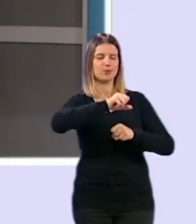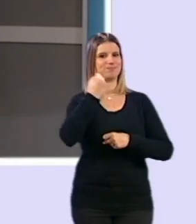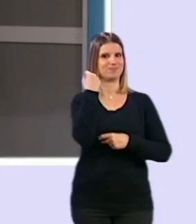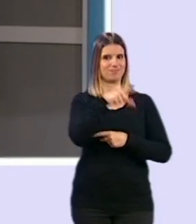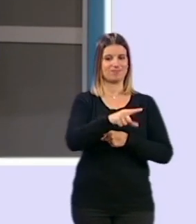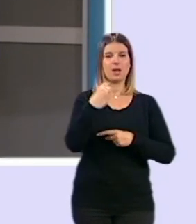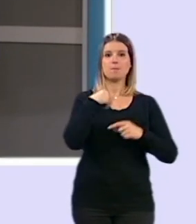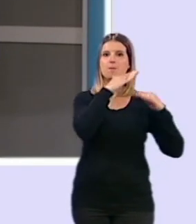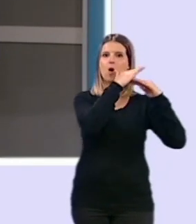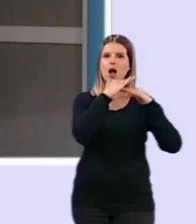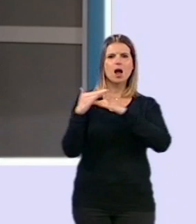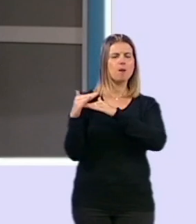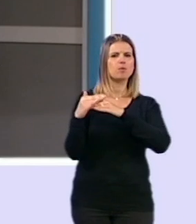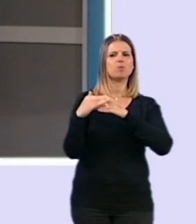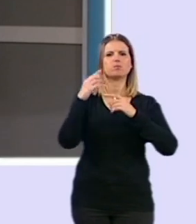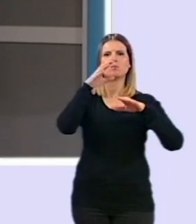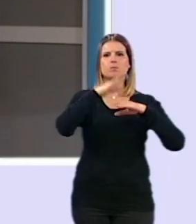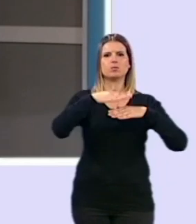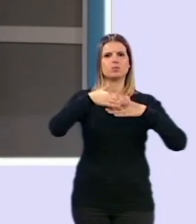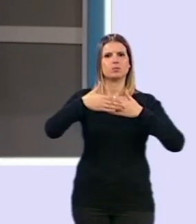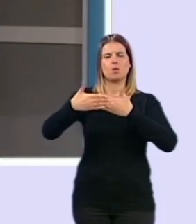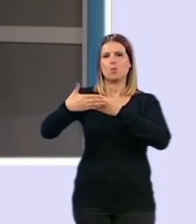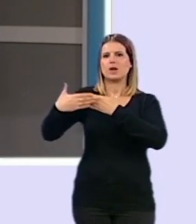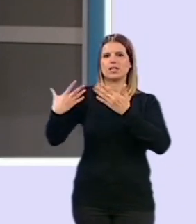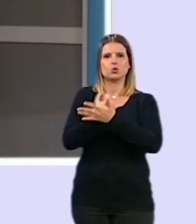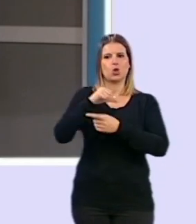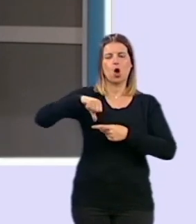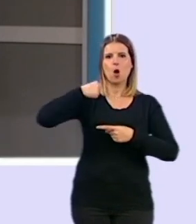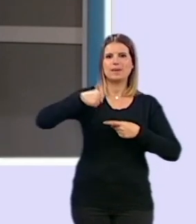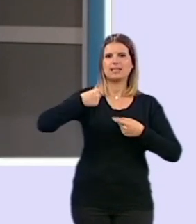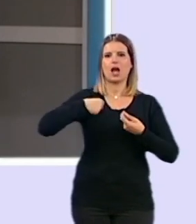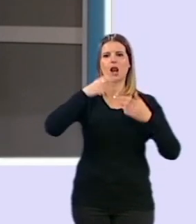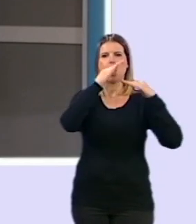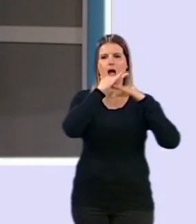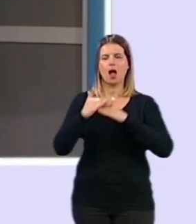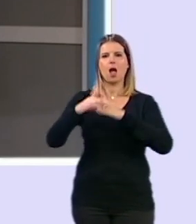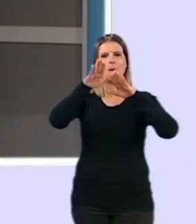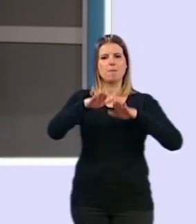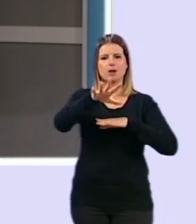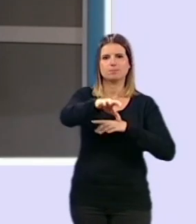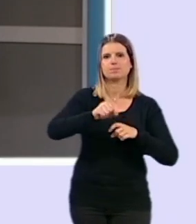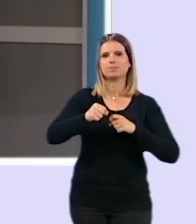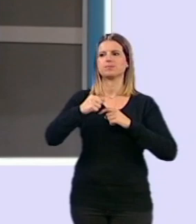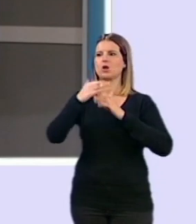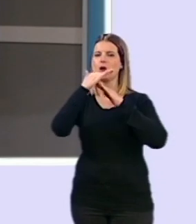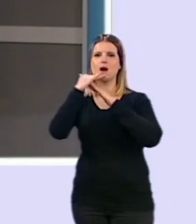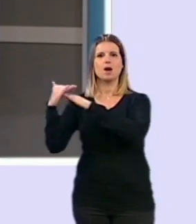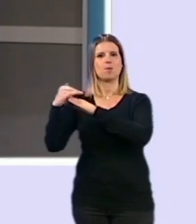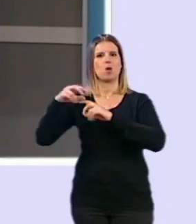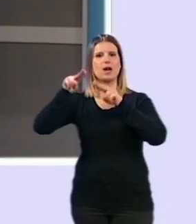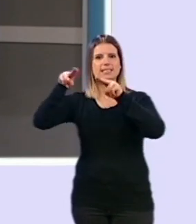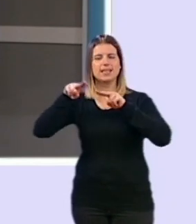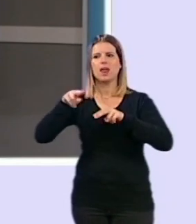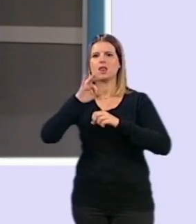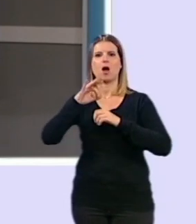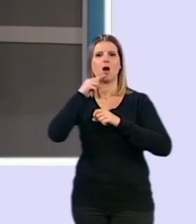camión pasa por todos los hospitales, así como por los centros de salud y por todas las residencias que sabemos que han tenido algún